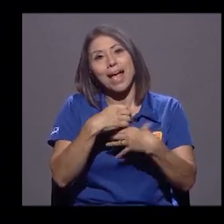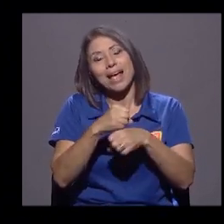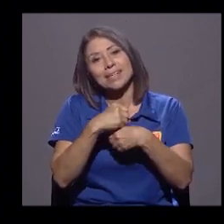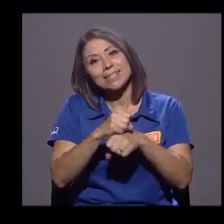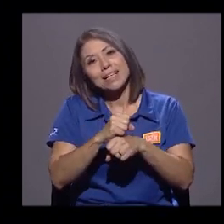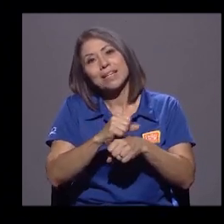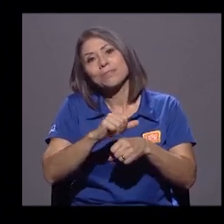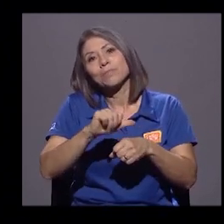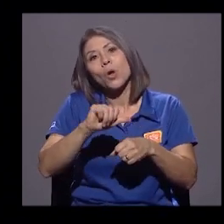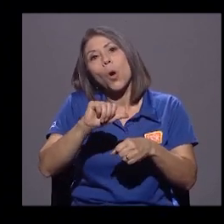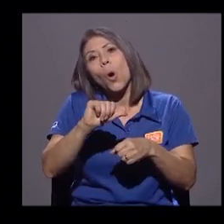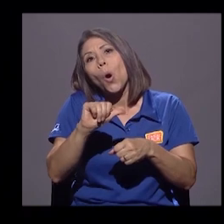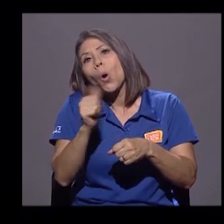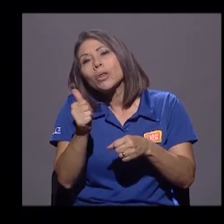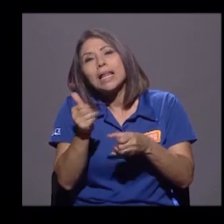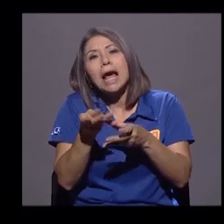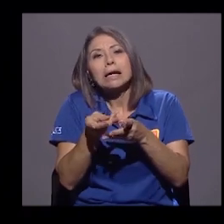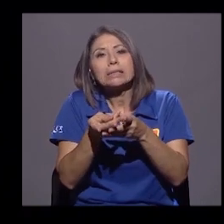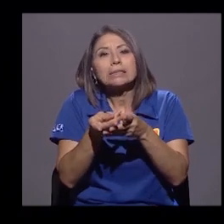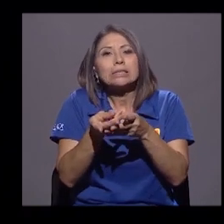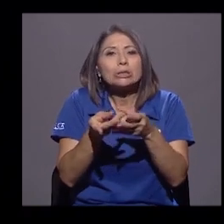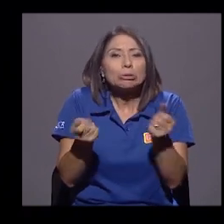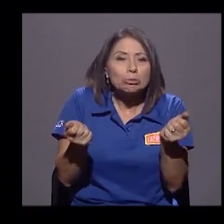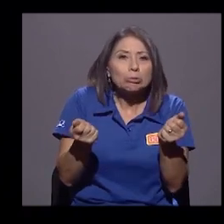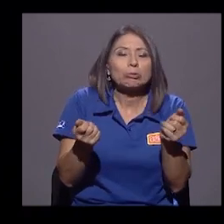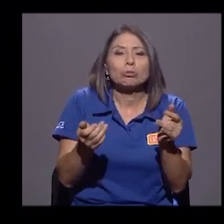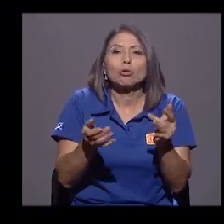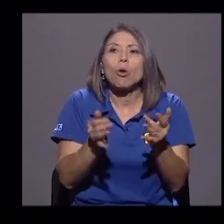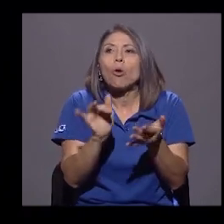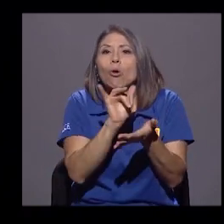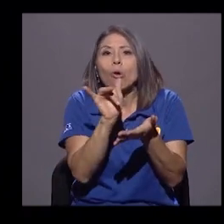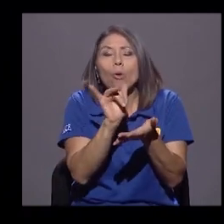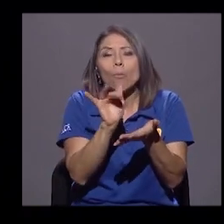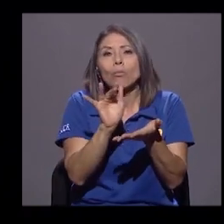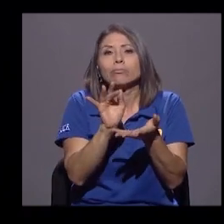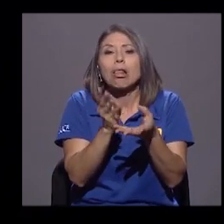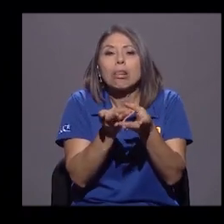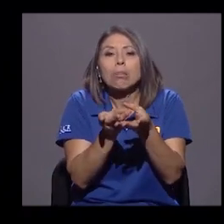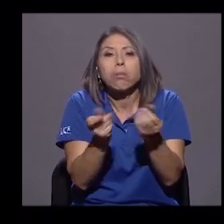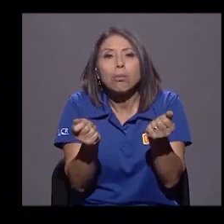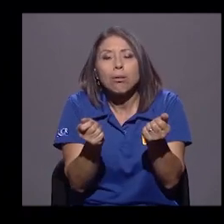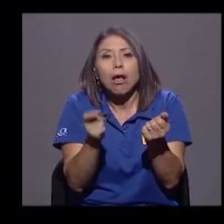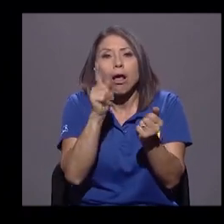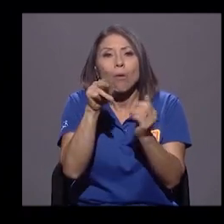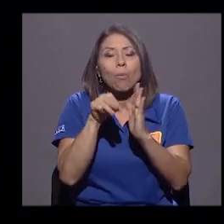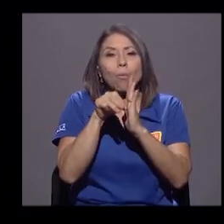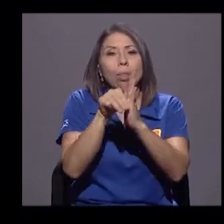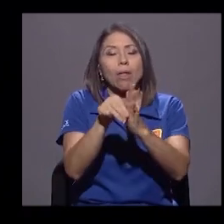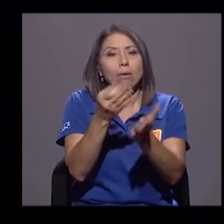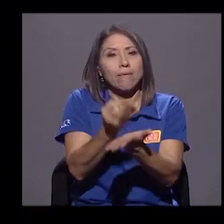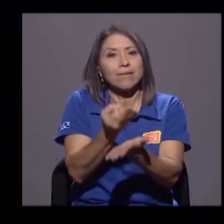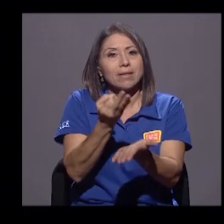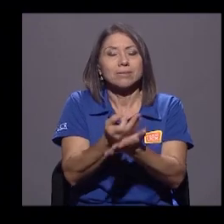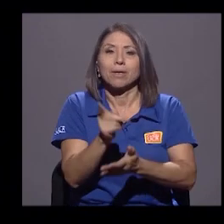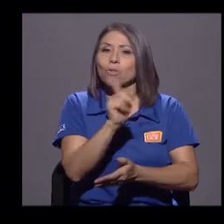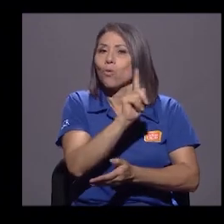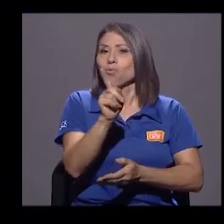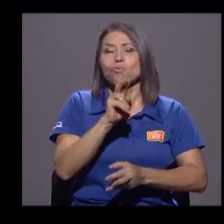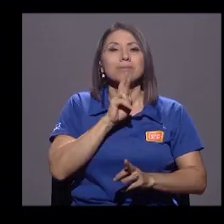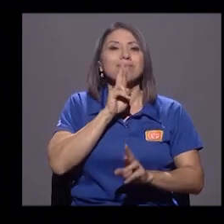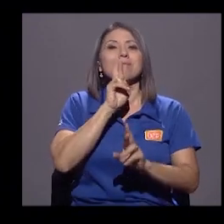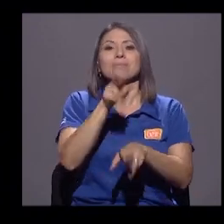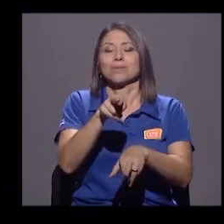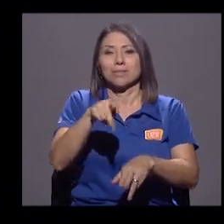expresión, que podamos ponerle a un modelo de financiamiento que no está respondiendo a las necesidades